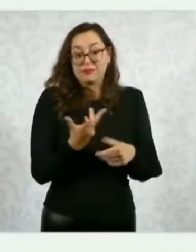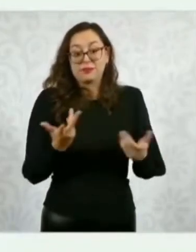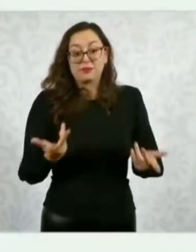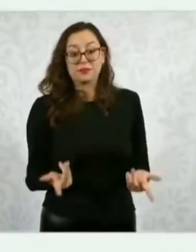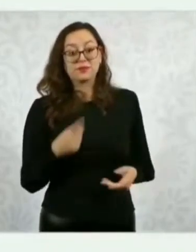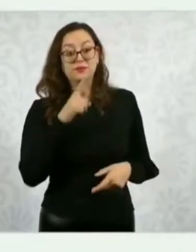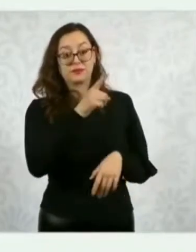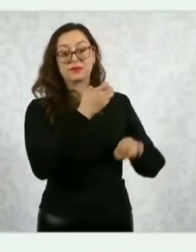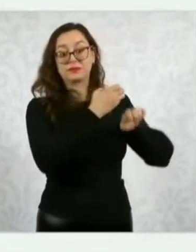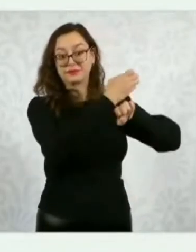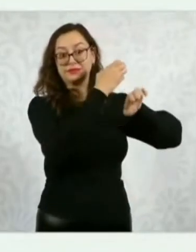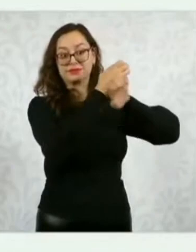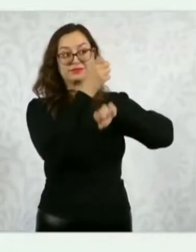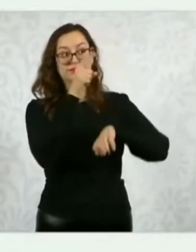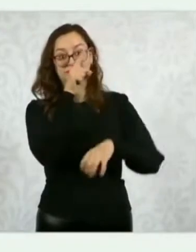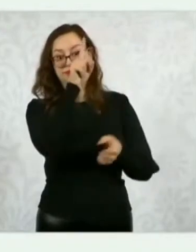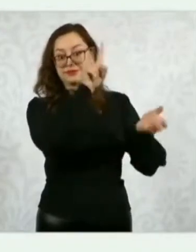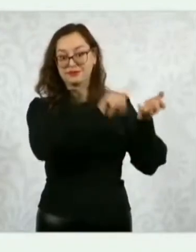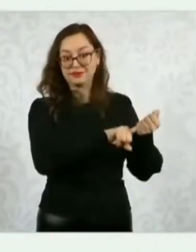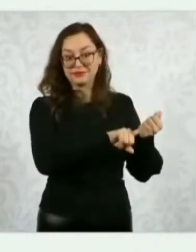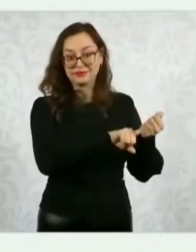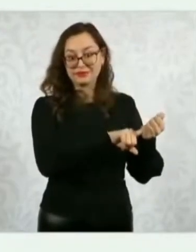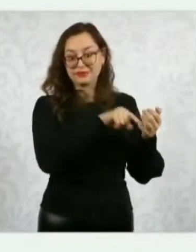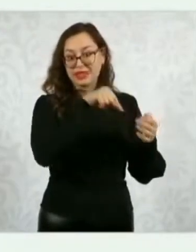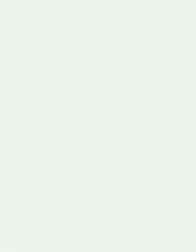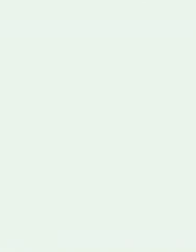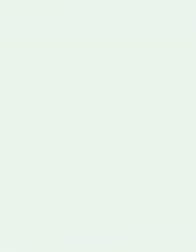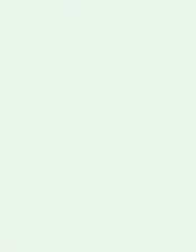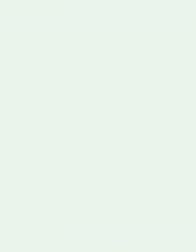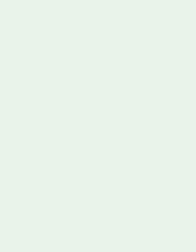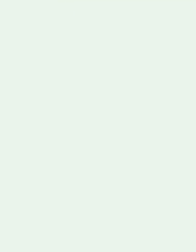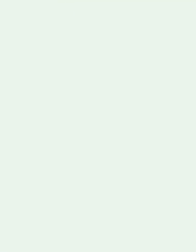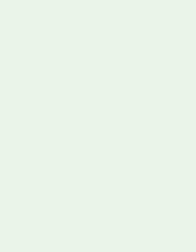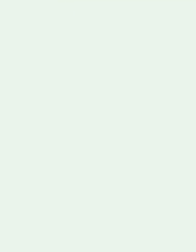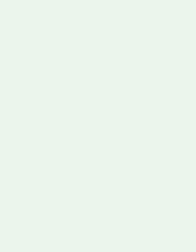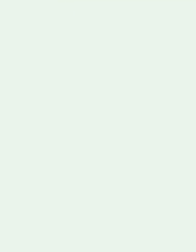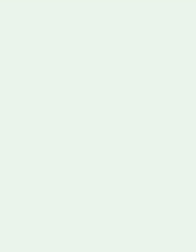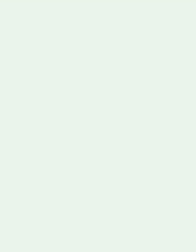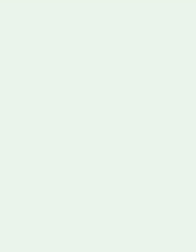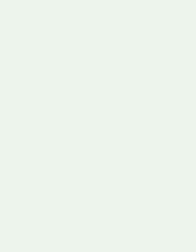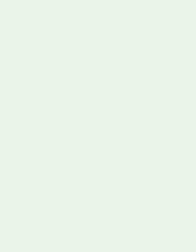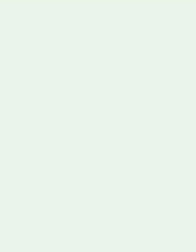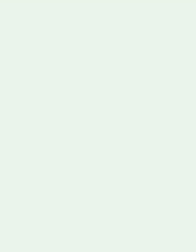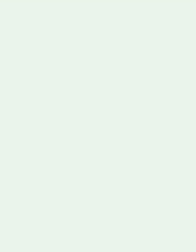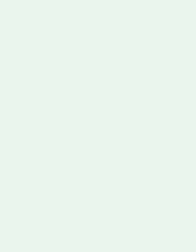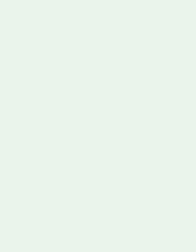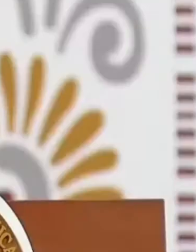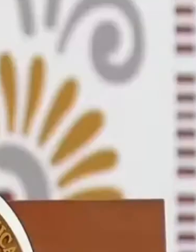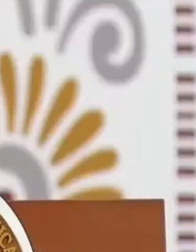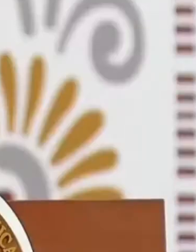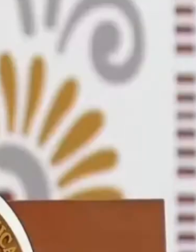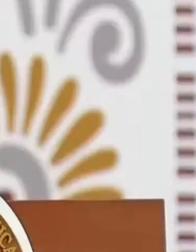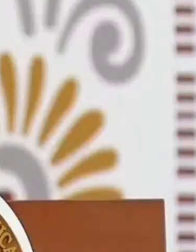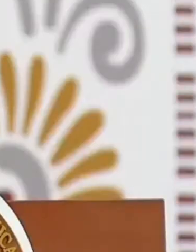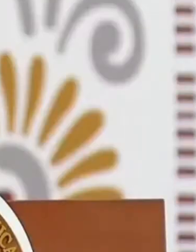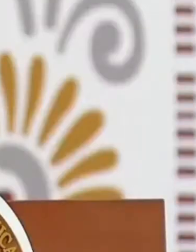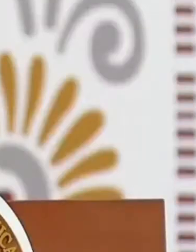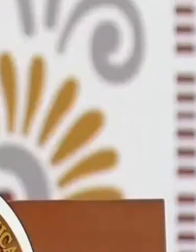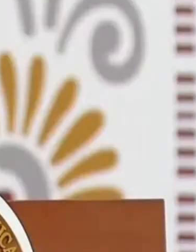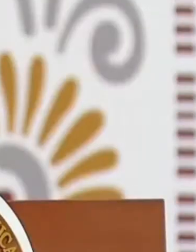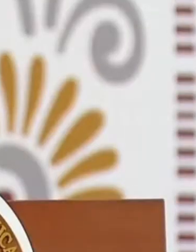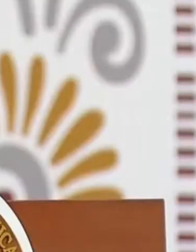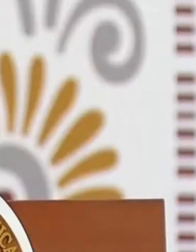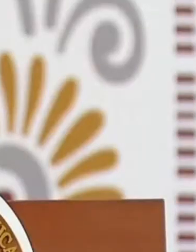los estados, no es una atribución federal, sino estatal y de la Ciudad de